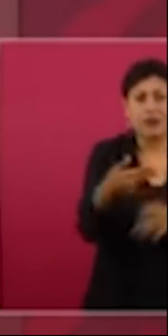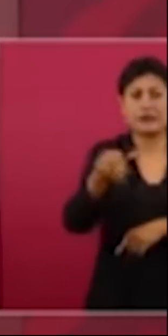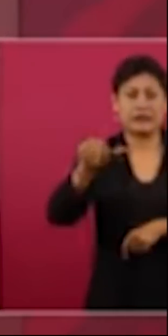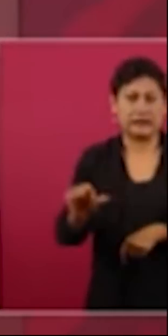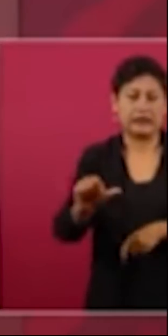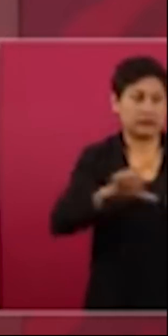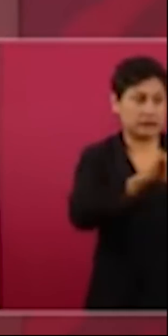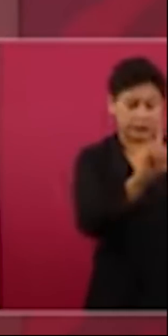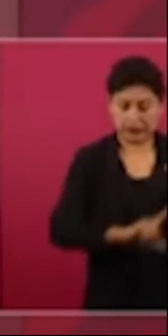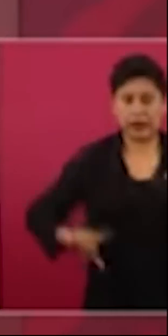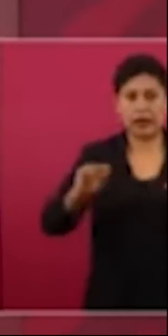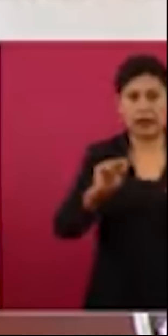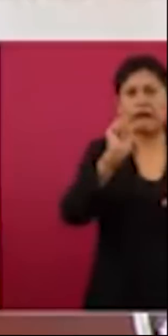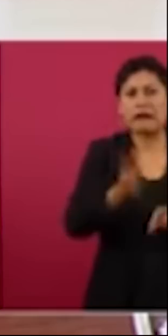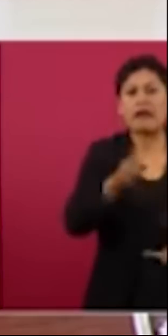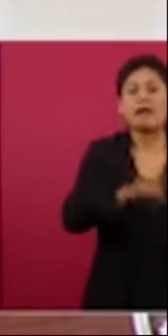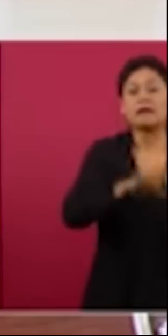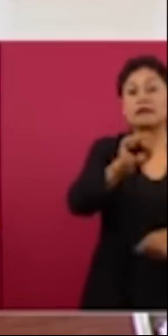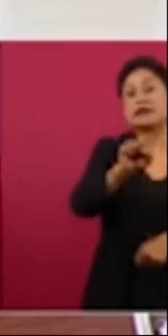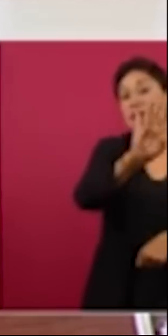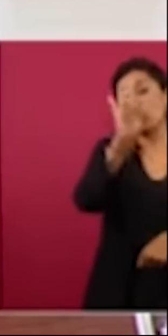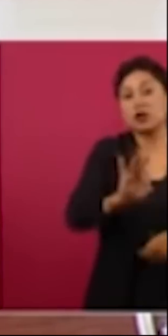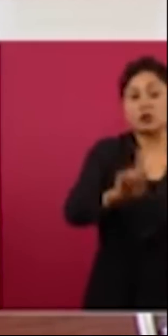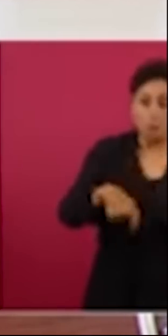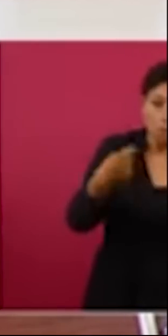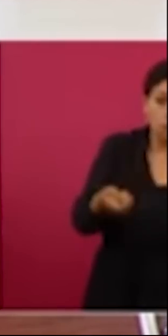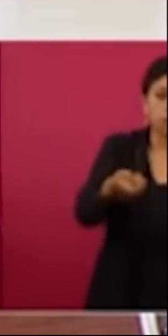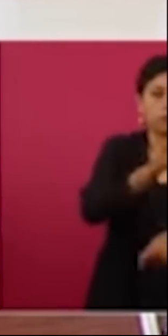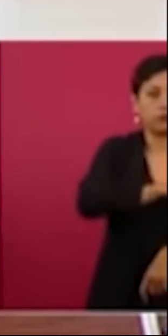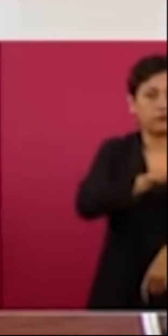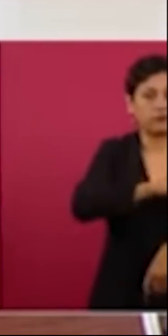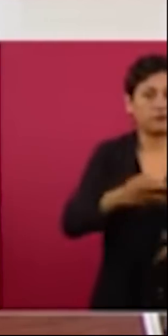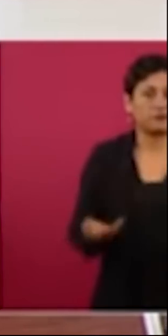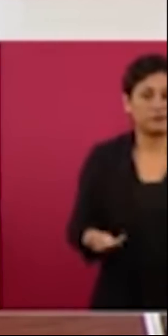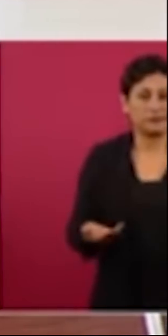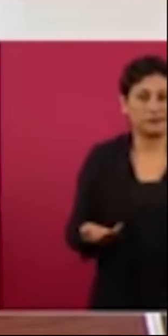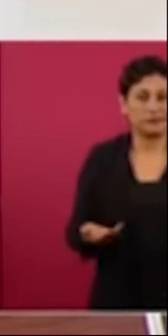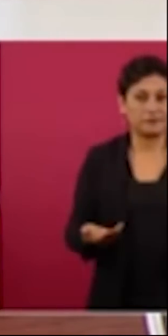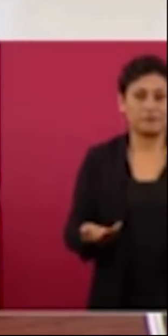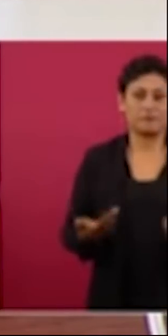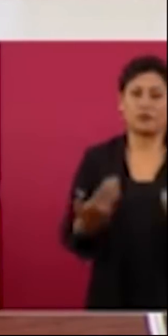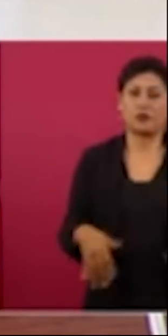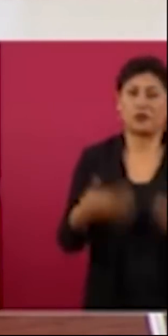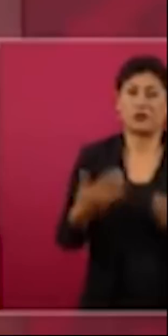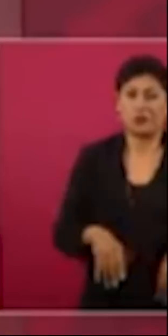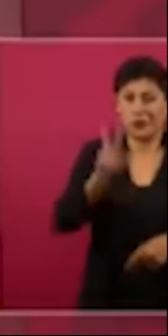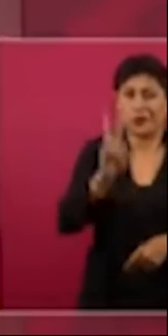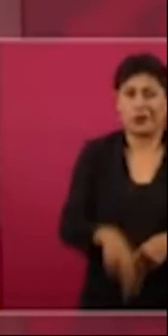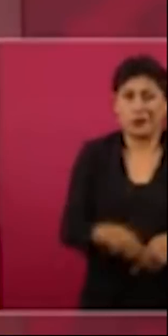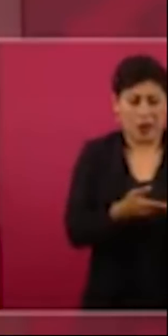del territorio nacional lo concesionaron ni en los tres siglos